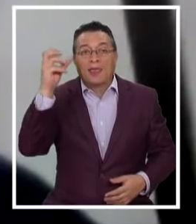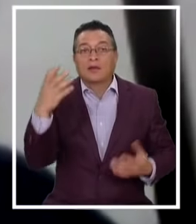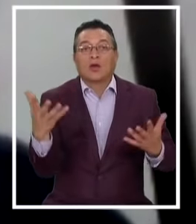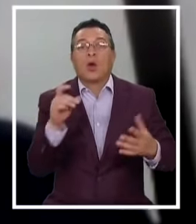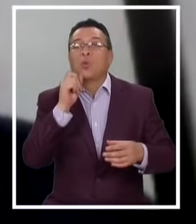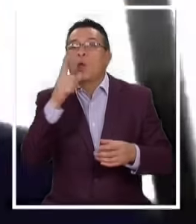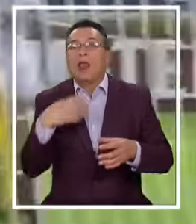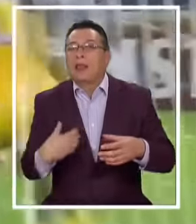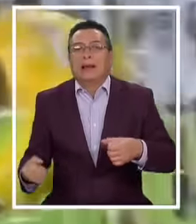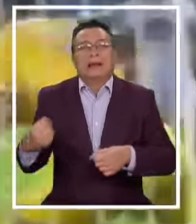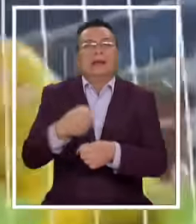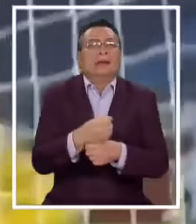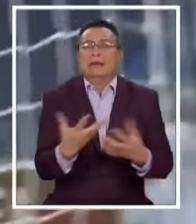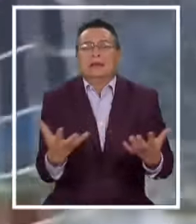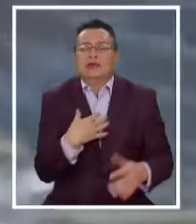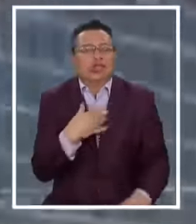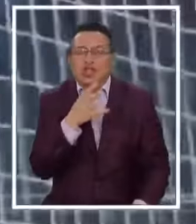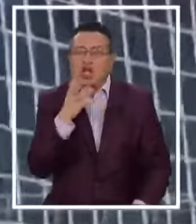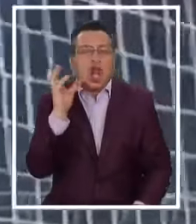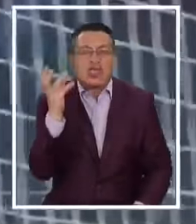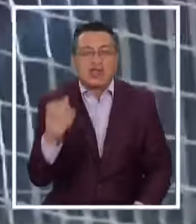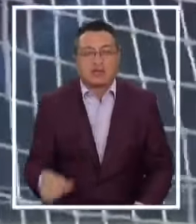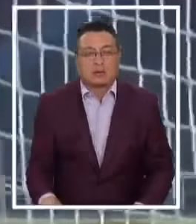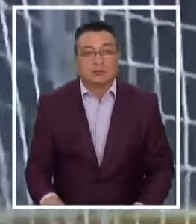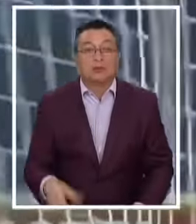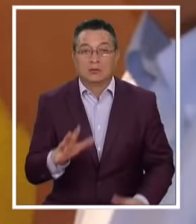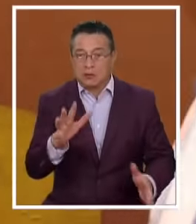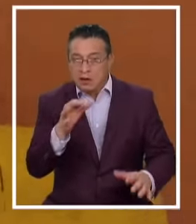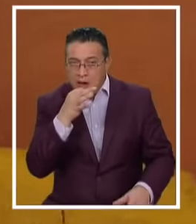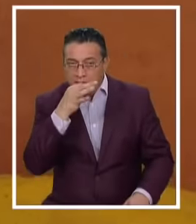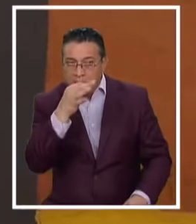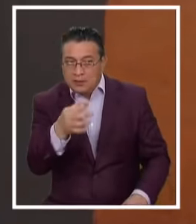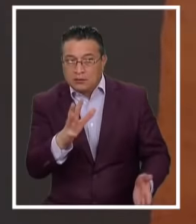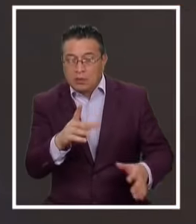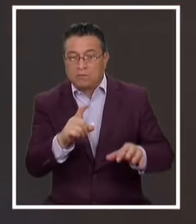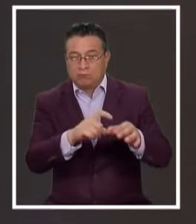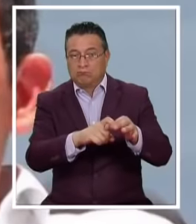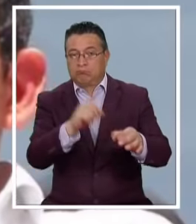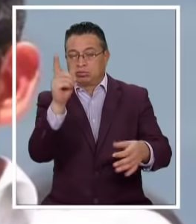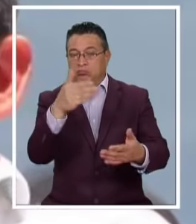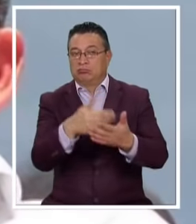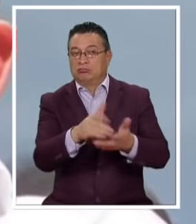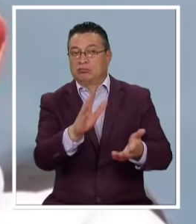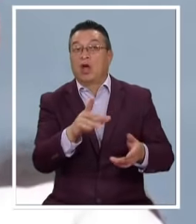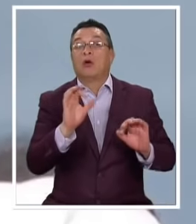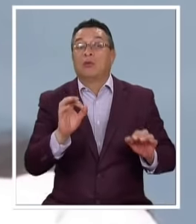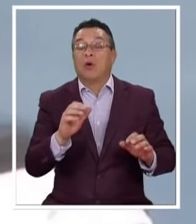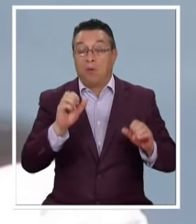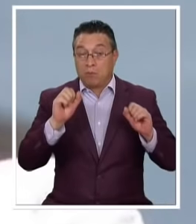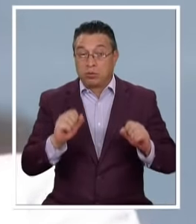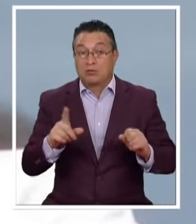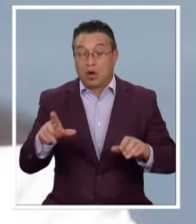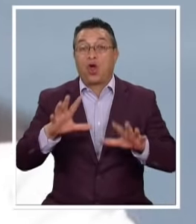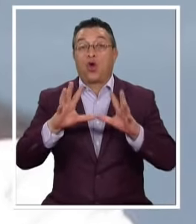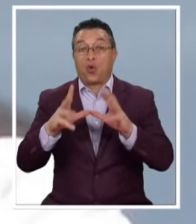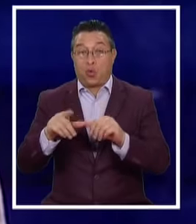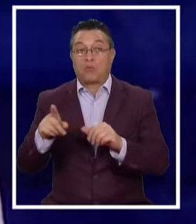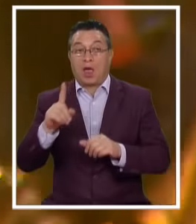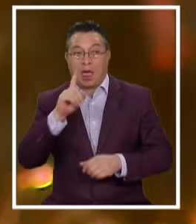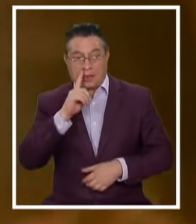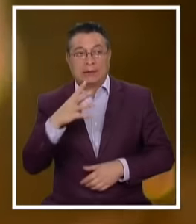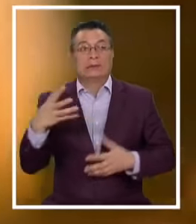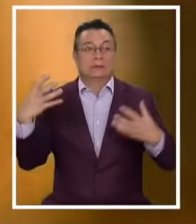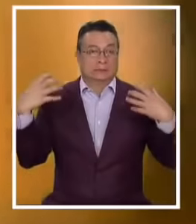sería La suplantación Se ha hablado De una posible Desafiliación Pero Iribarne La niega Y no desconoce Que el club Vivirá Con una